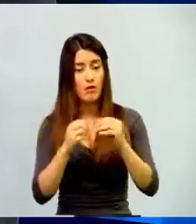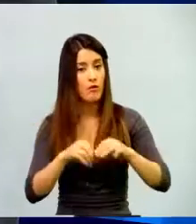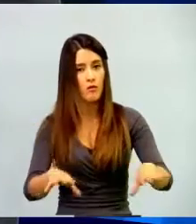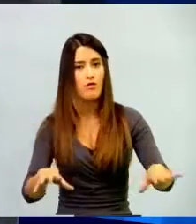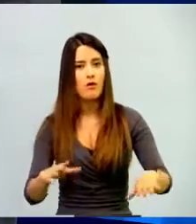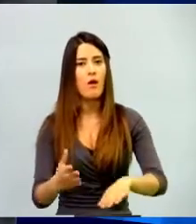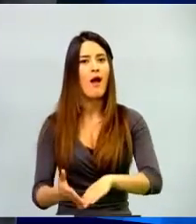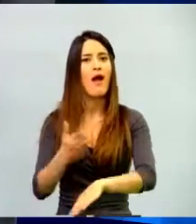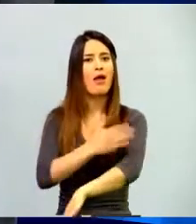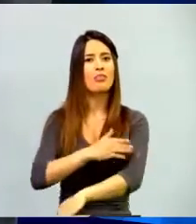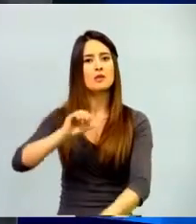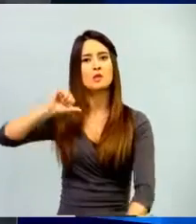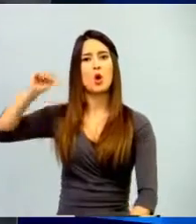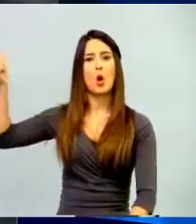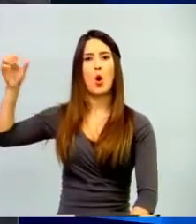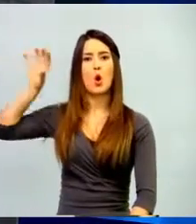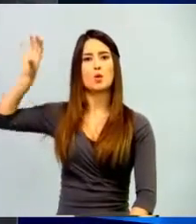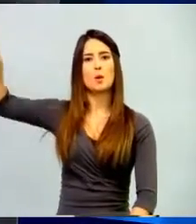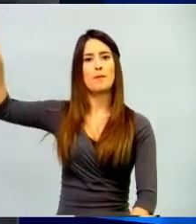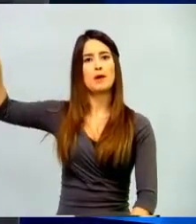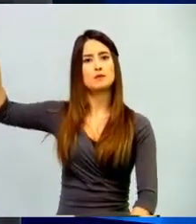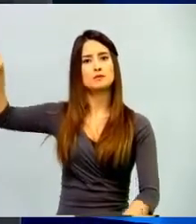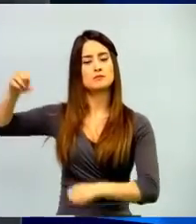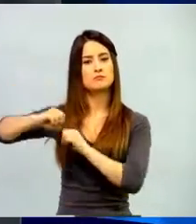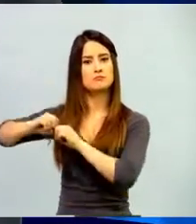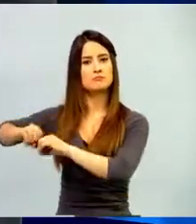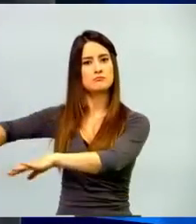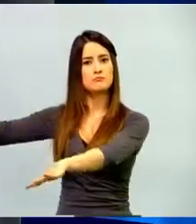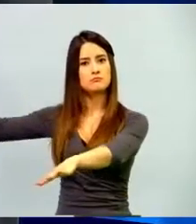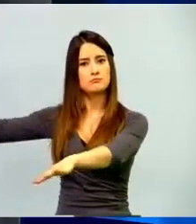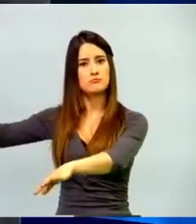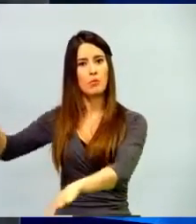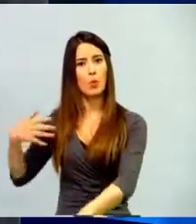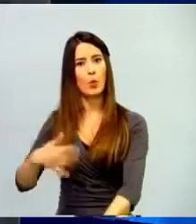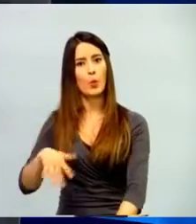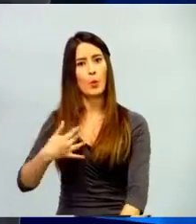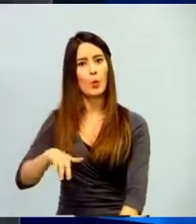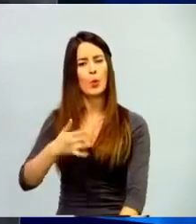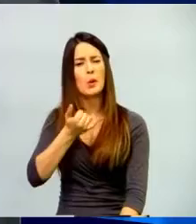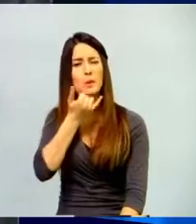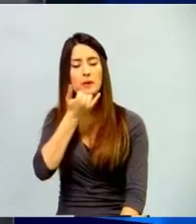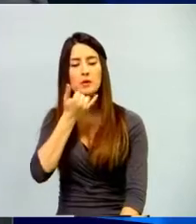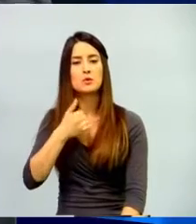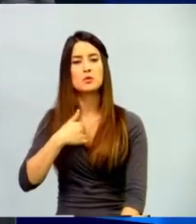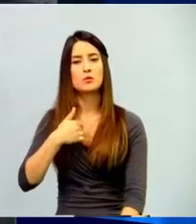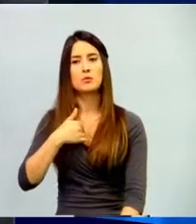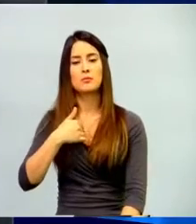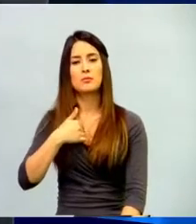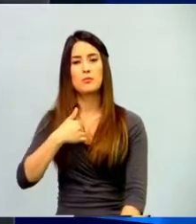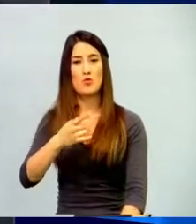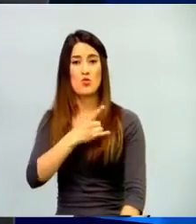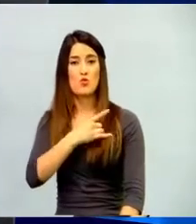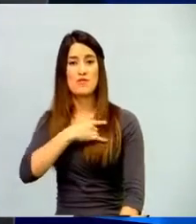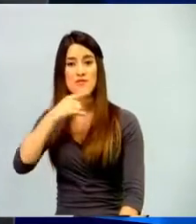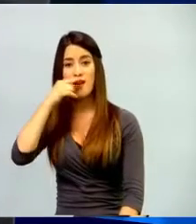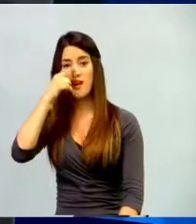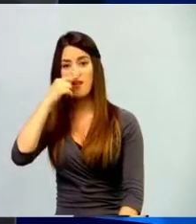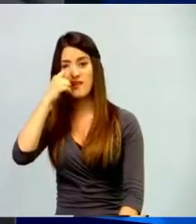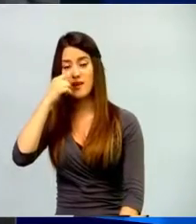Porque la Secretaría de Educación lo conoció aparte, por lo que a través de la Universidad Javeriana y fuimos a Chile a presentarlo.